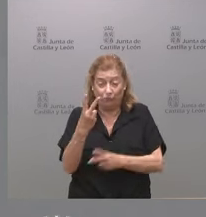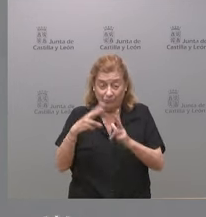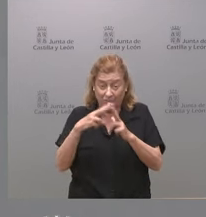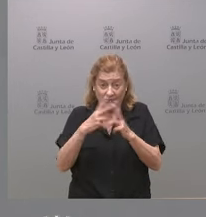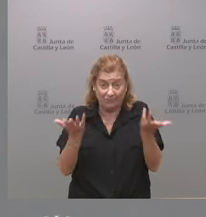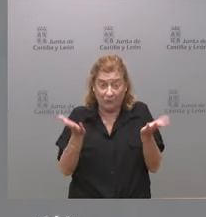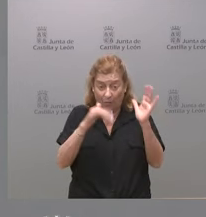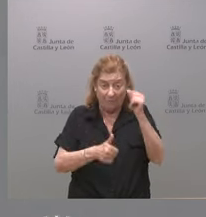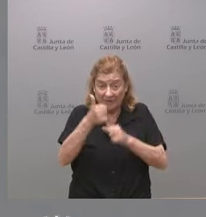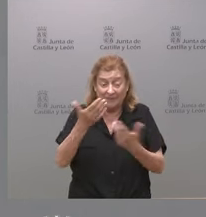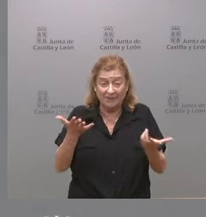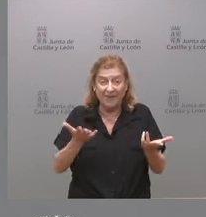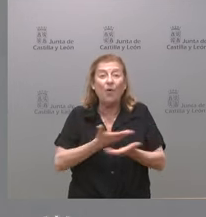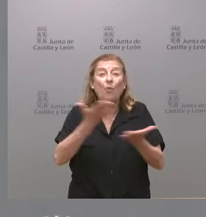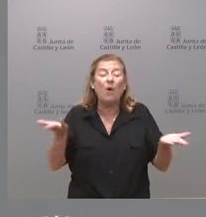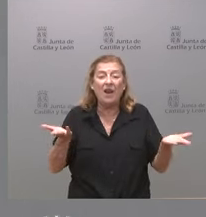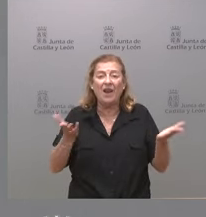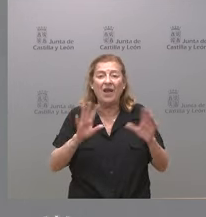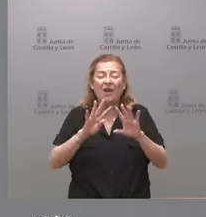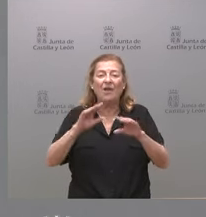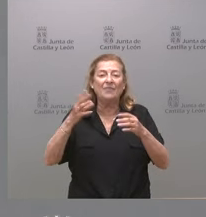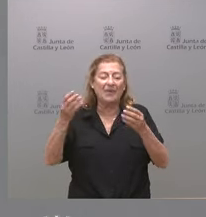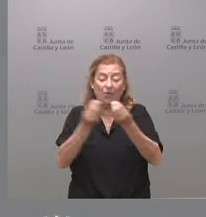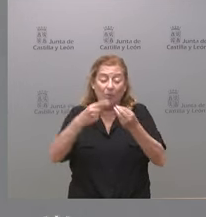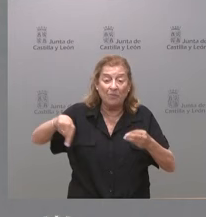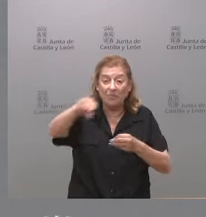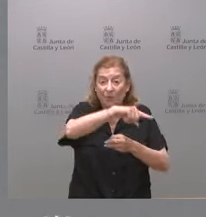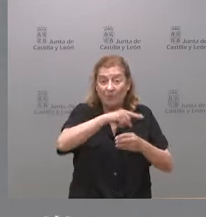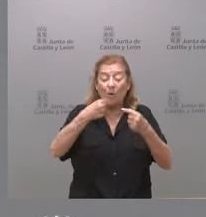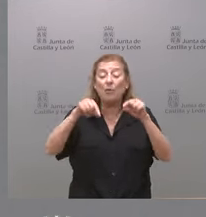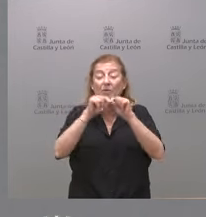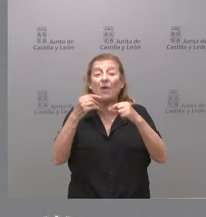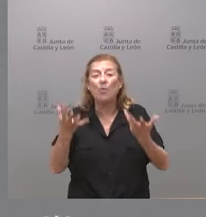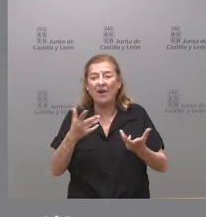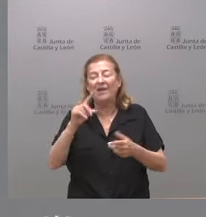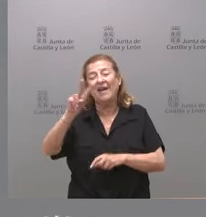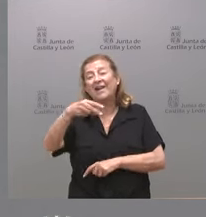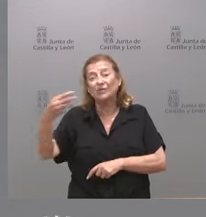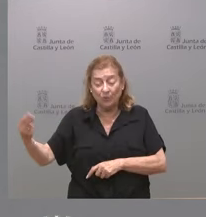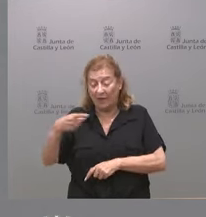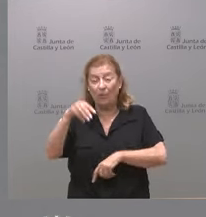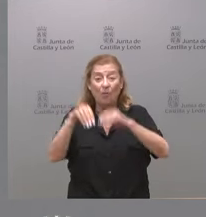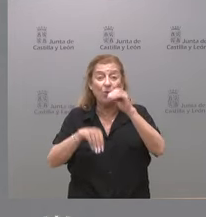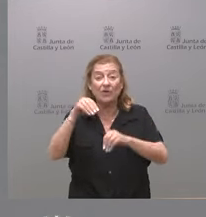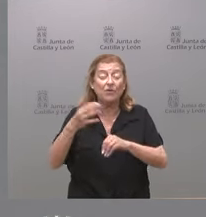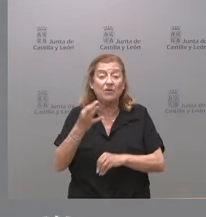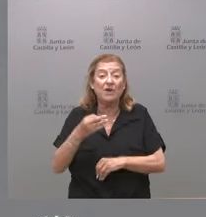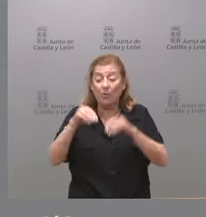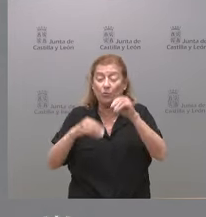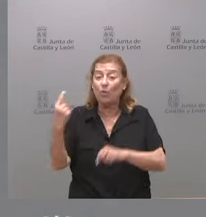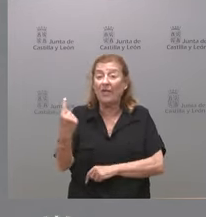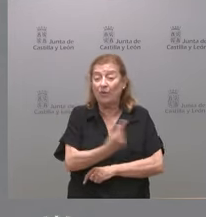y cuál es la composición de esa institución provincial y cuál es el resultado de esa votación y qué votó cada cual